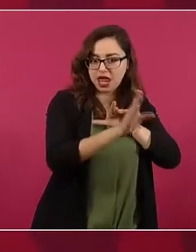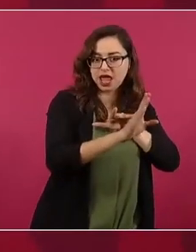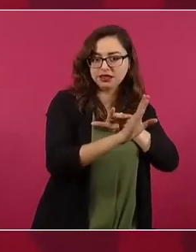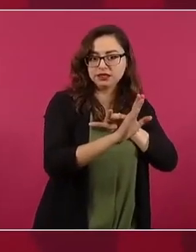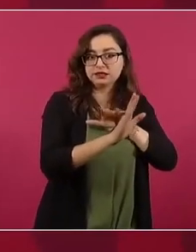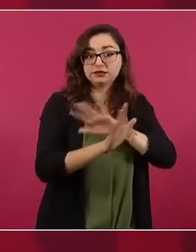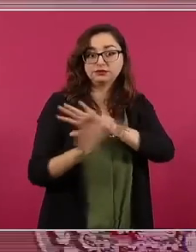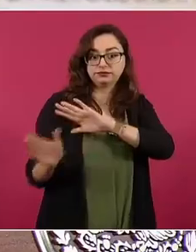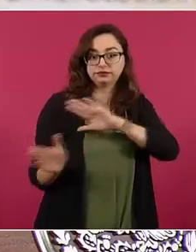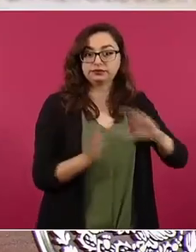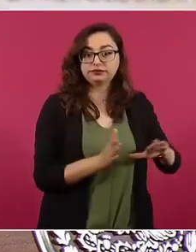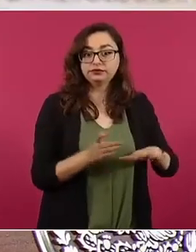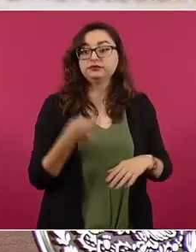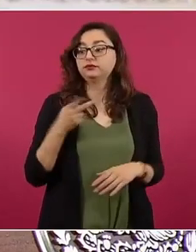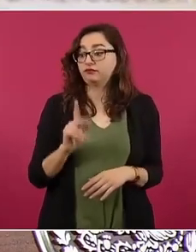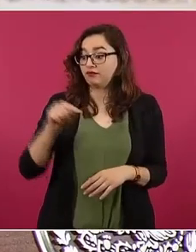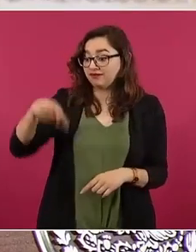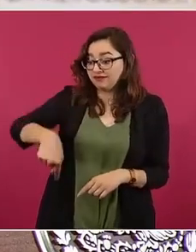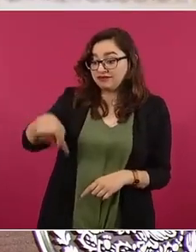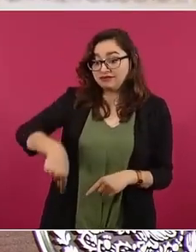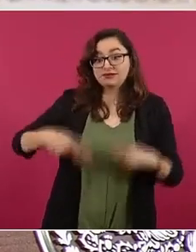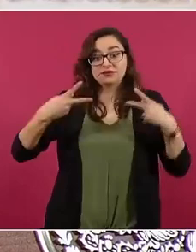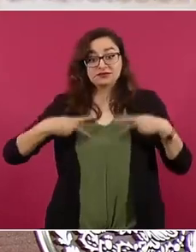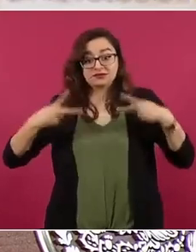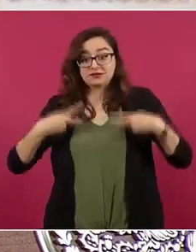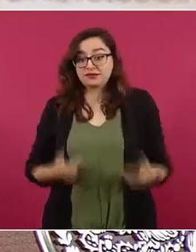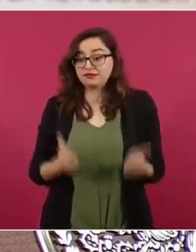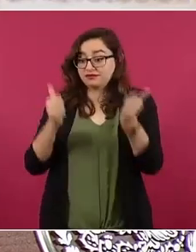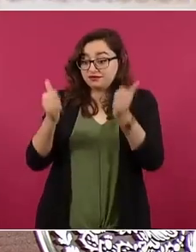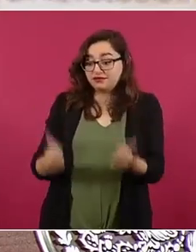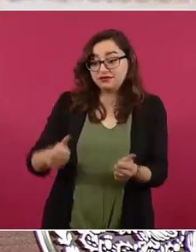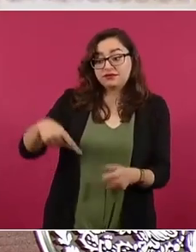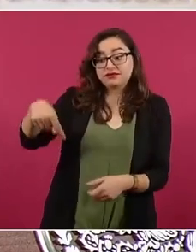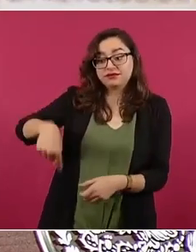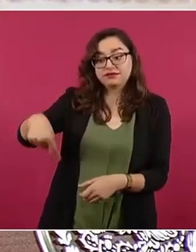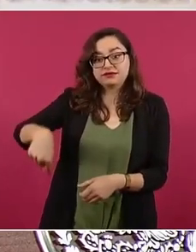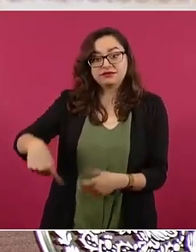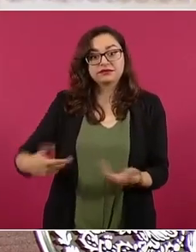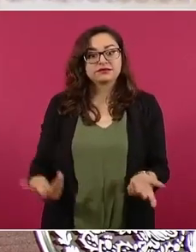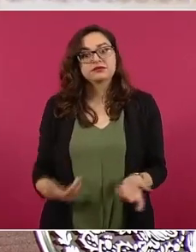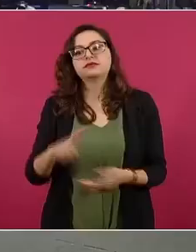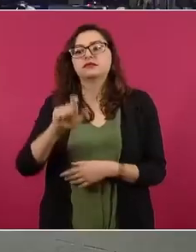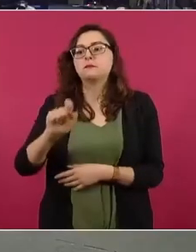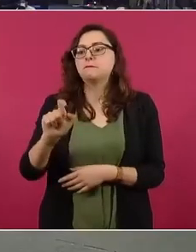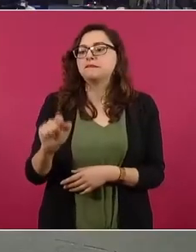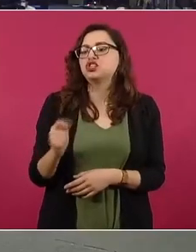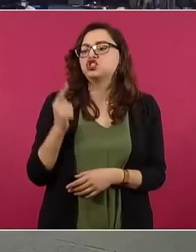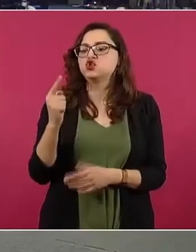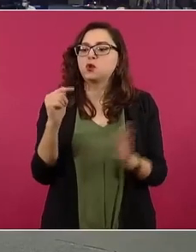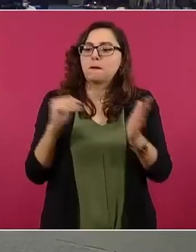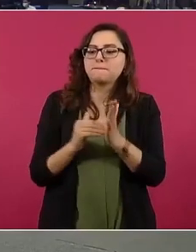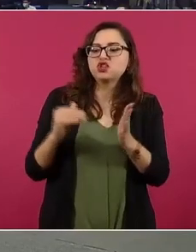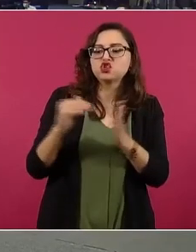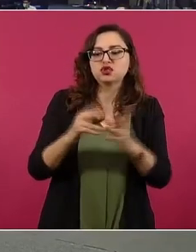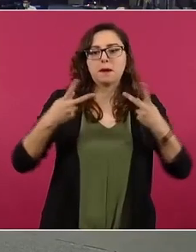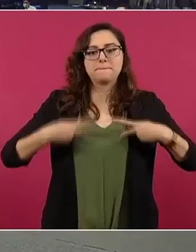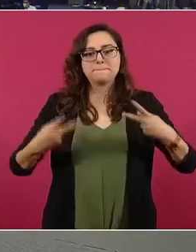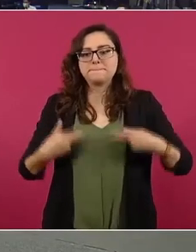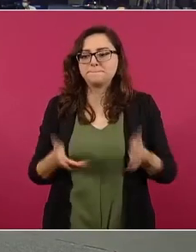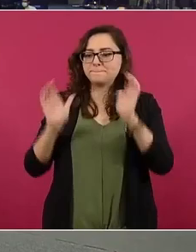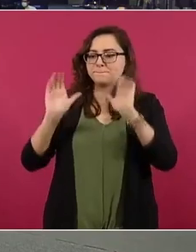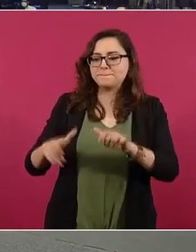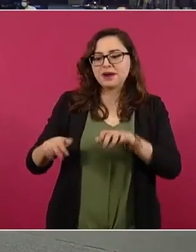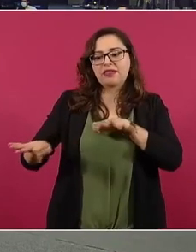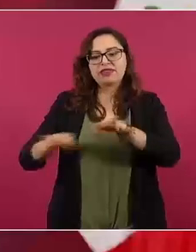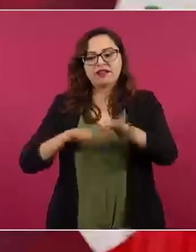pues hay más de 21 millones de trabajadores